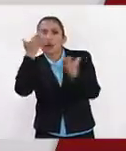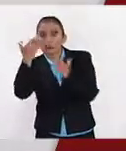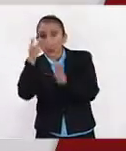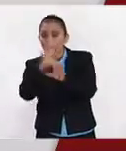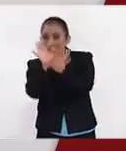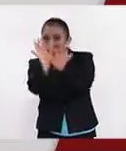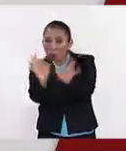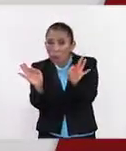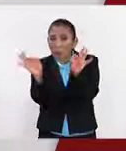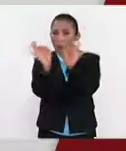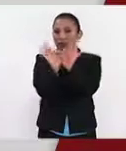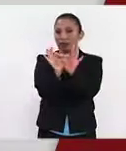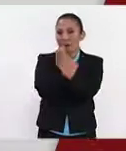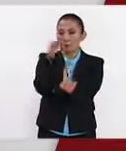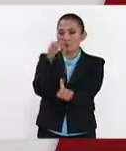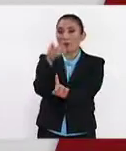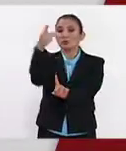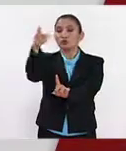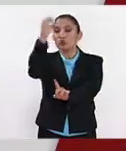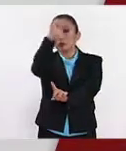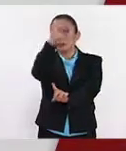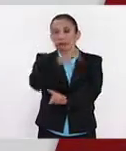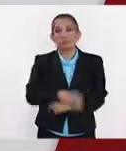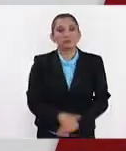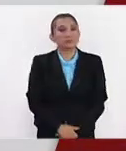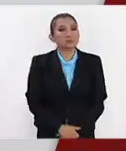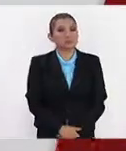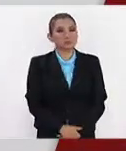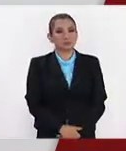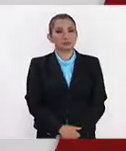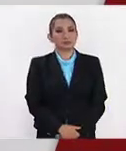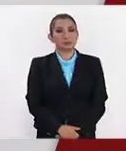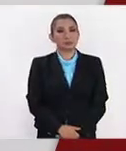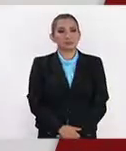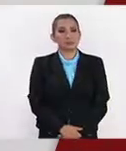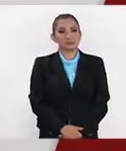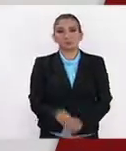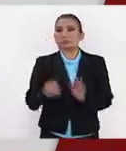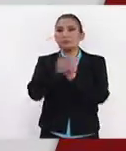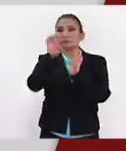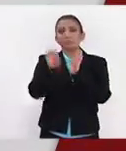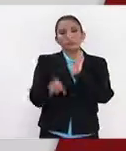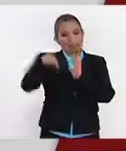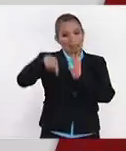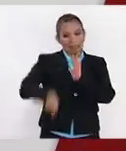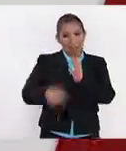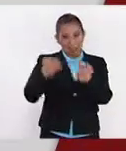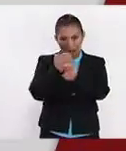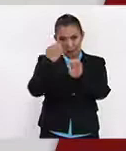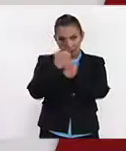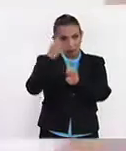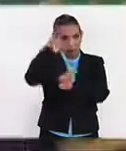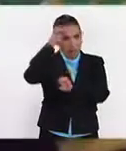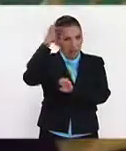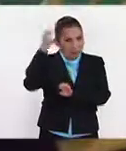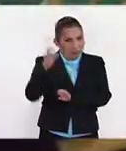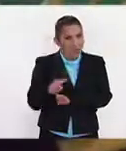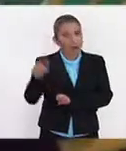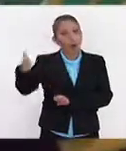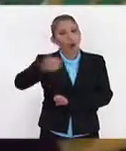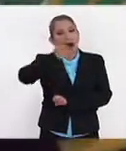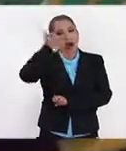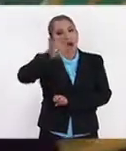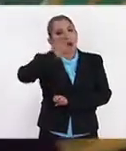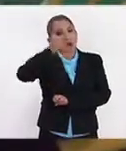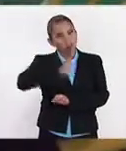principalmente y desde su punto de vista? Pues, por ejemplo, aquí en el estado de Hidalgo, los alumnos